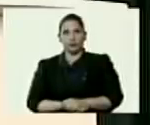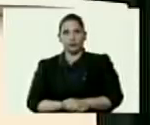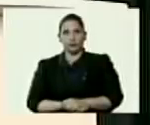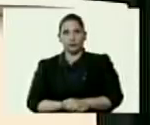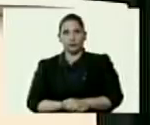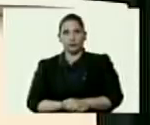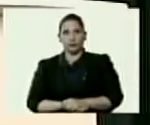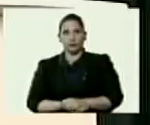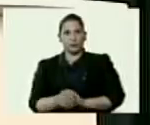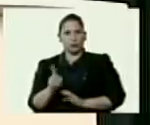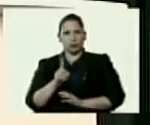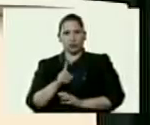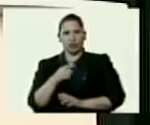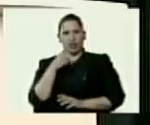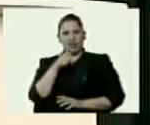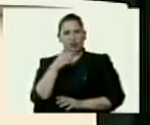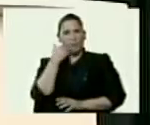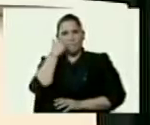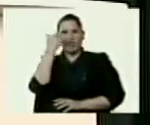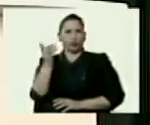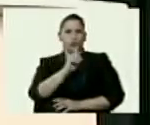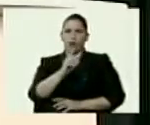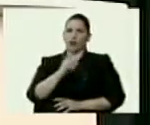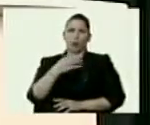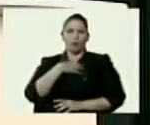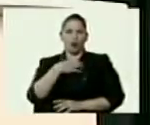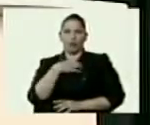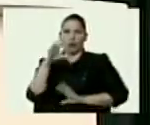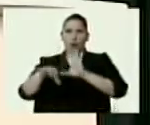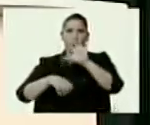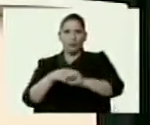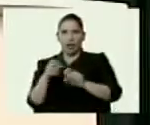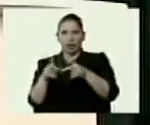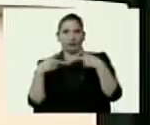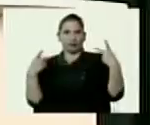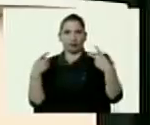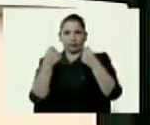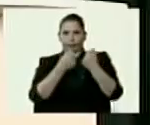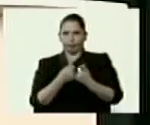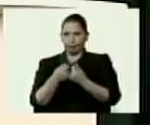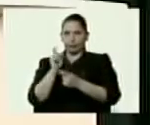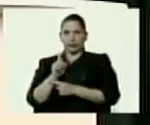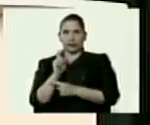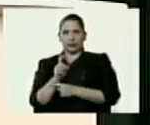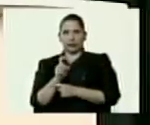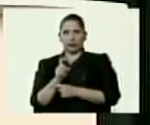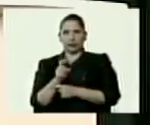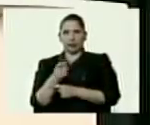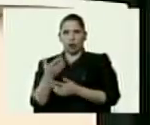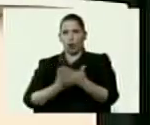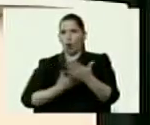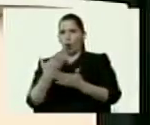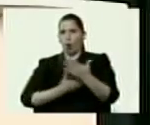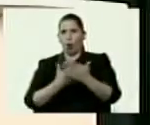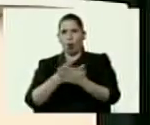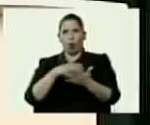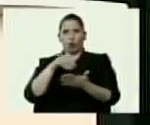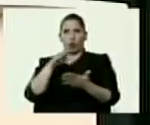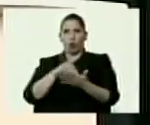dinero en comprarlo, porque esta basura no vale la pena ni siquiera el dinero que se necesita para comprarlo. Le sacamos fotocopia, es lo